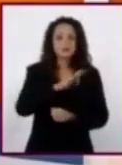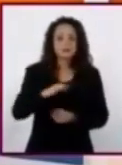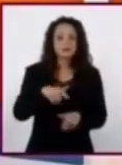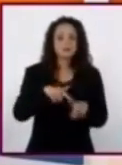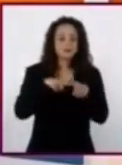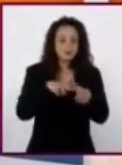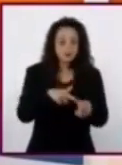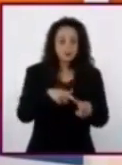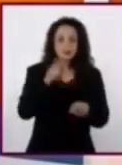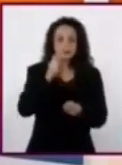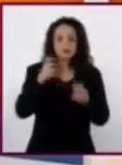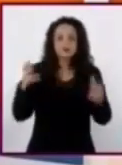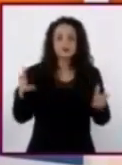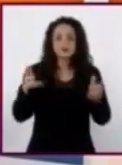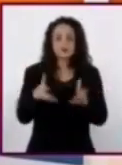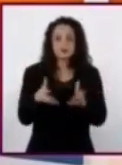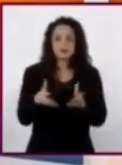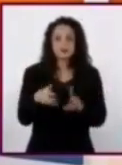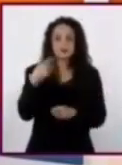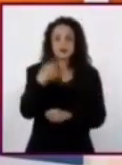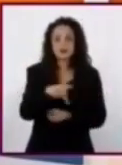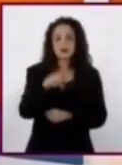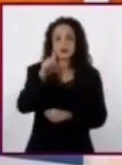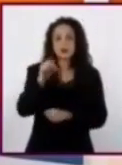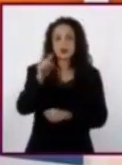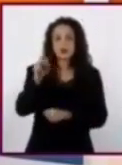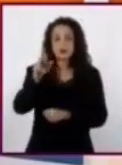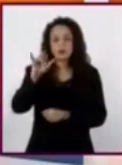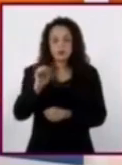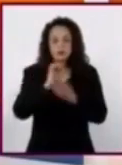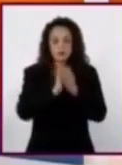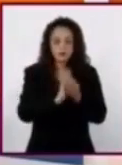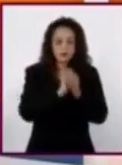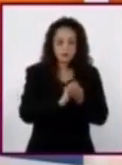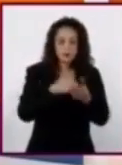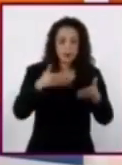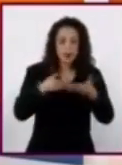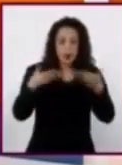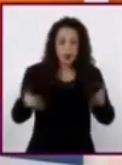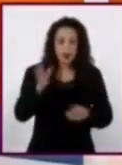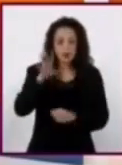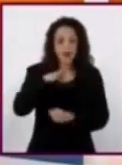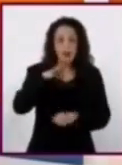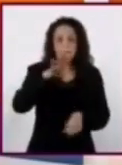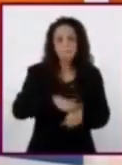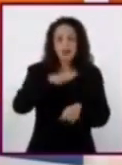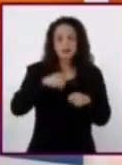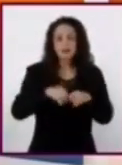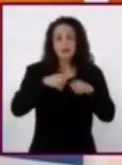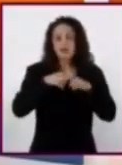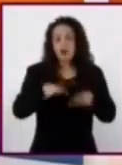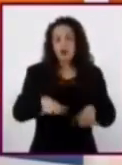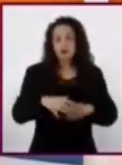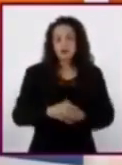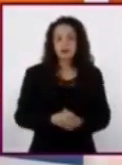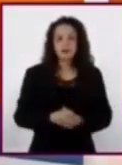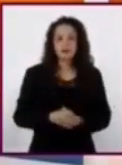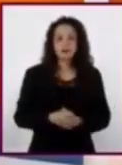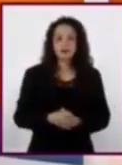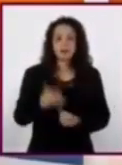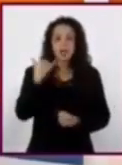con la elaboración de su lotería, ahora que ya tienen más información y